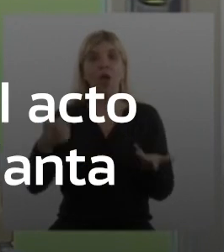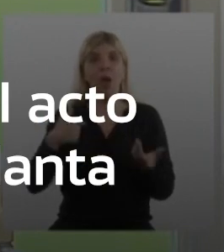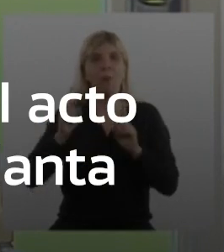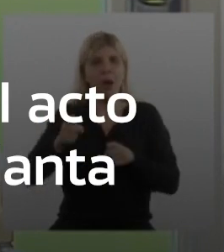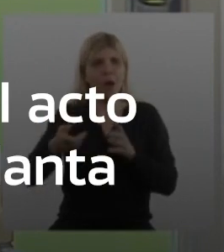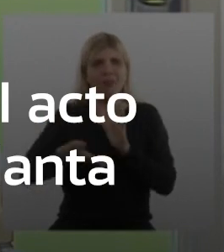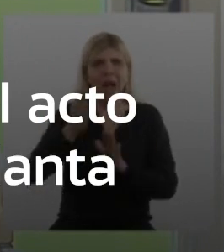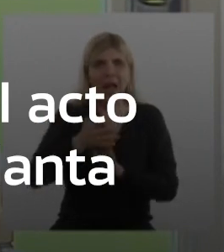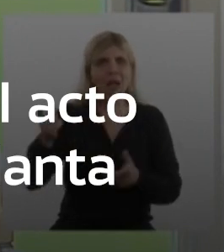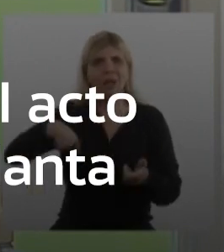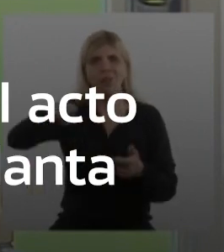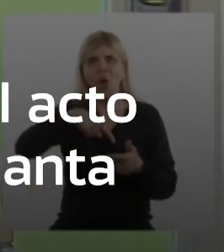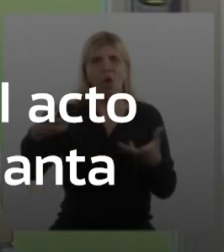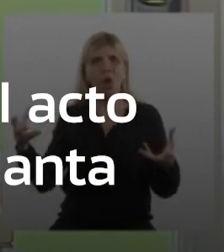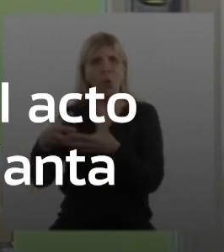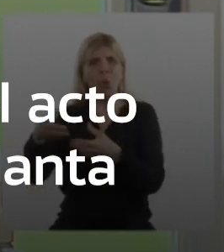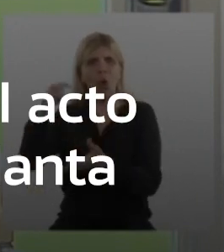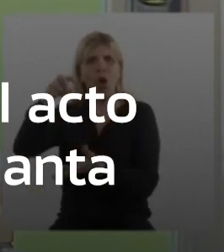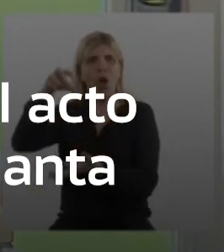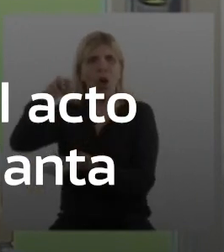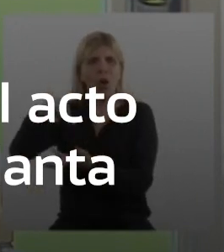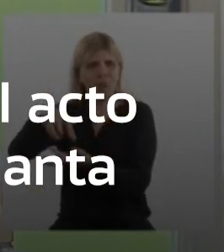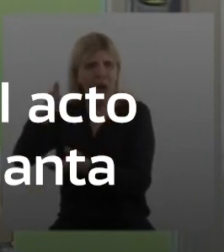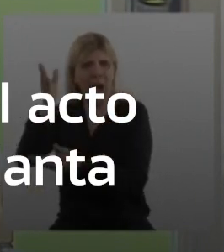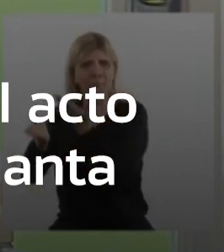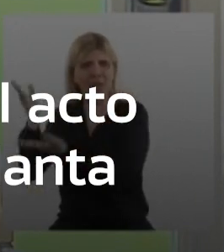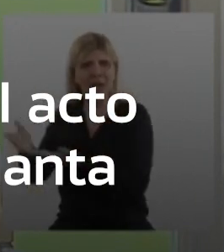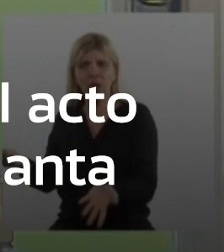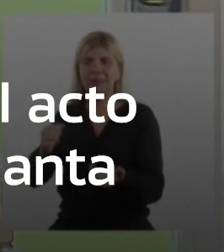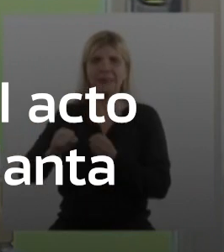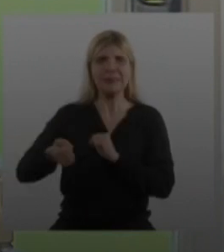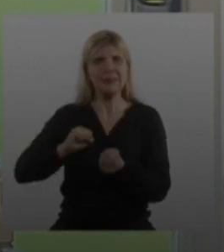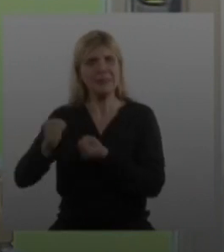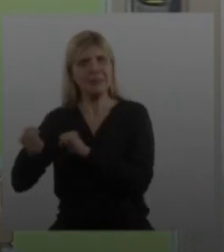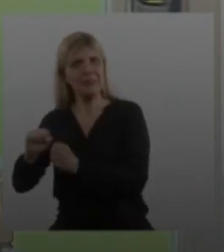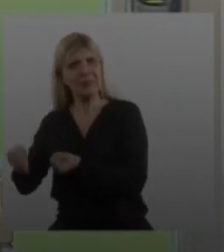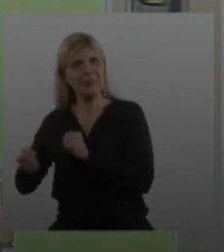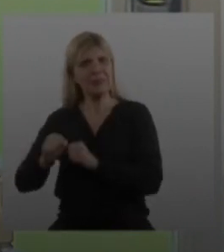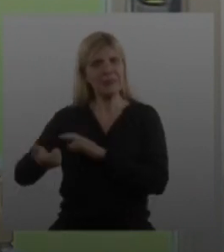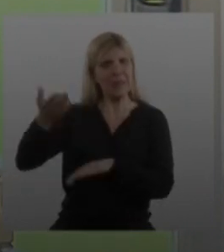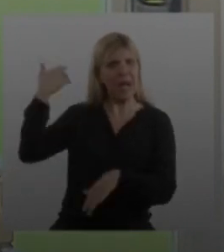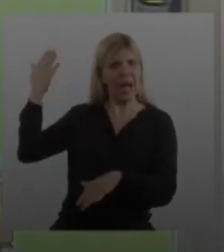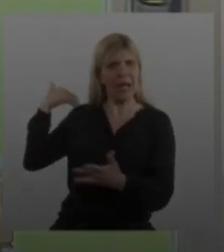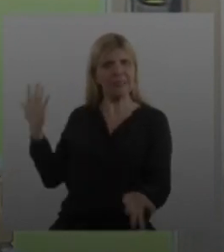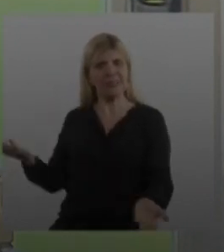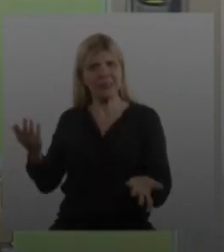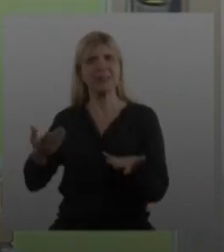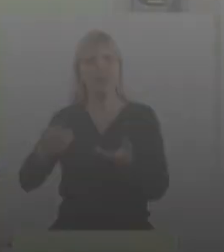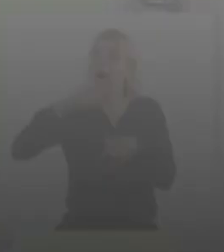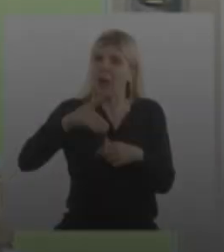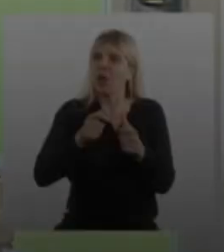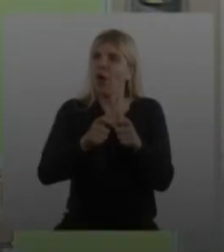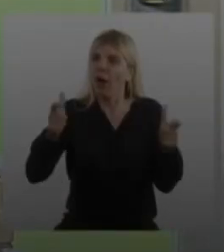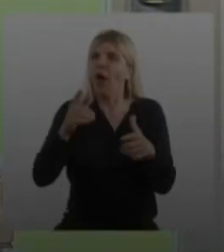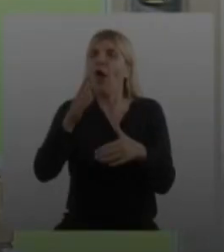estaban todos muy inquietos por lo que se vislumbraba en los tiempos de pandemia.